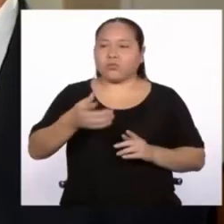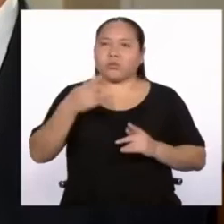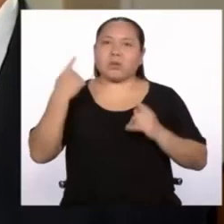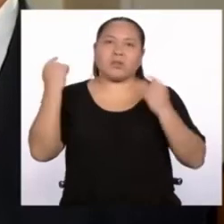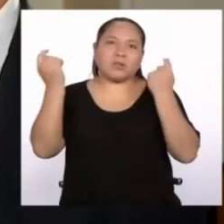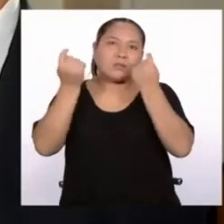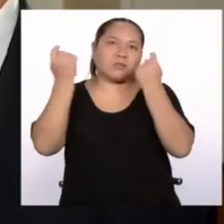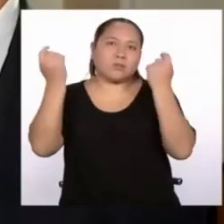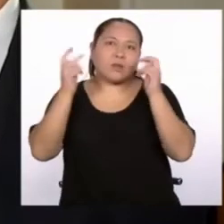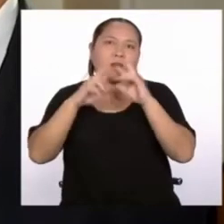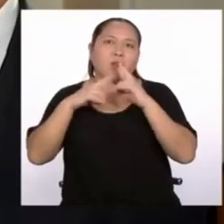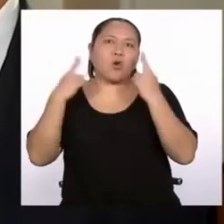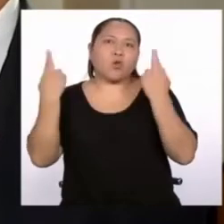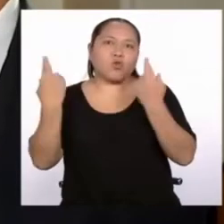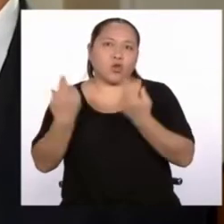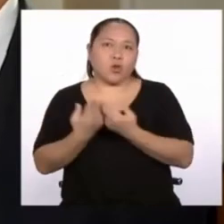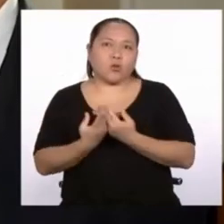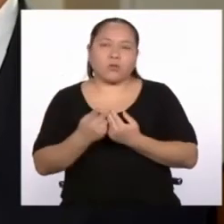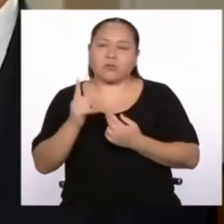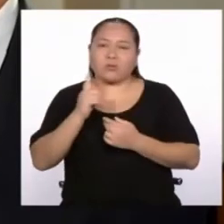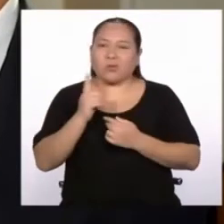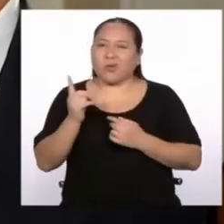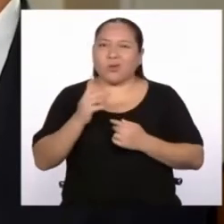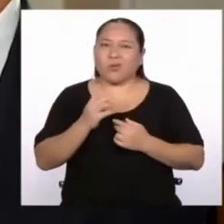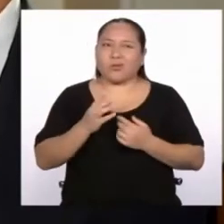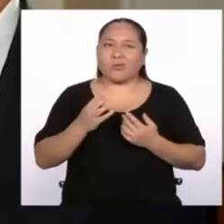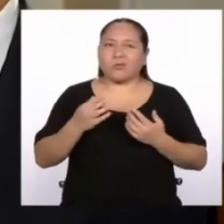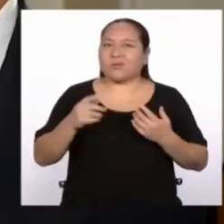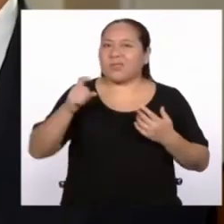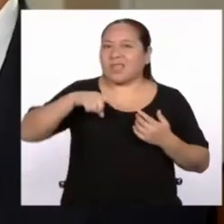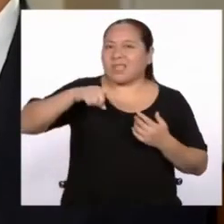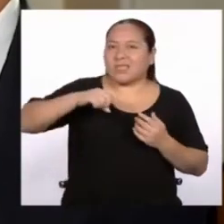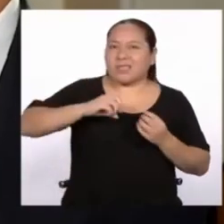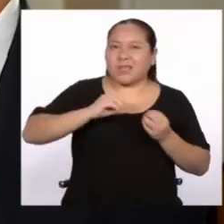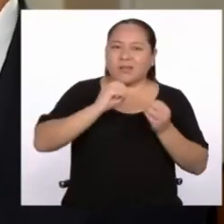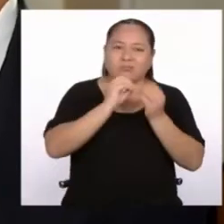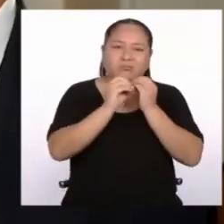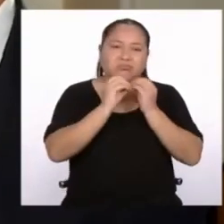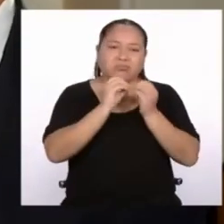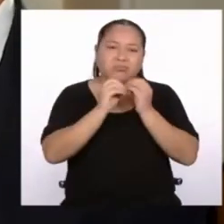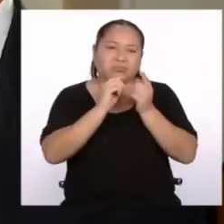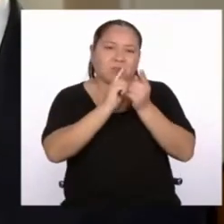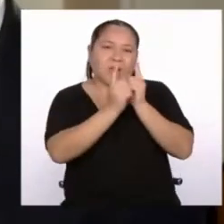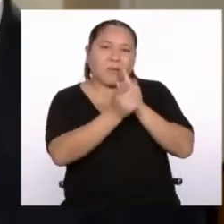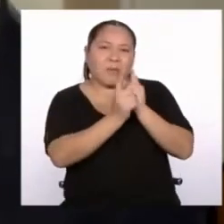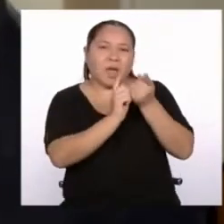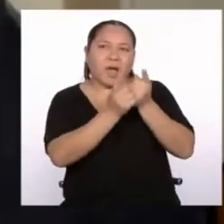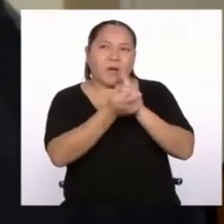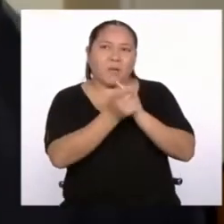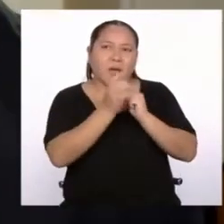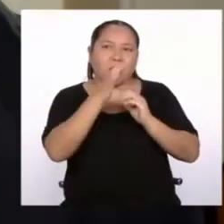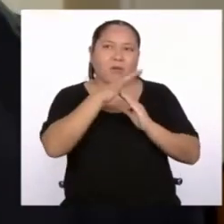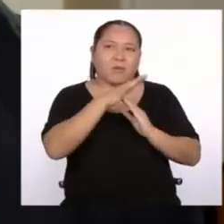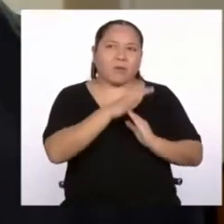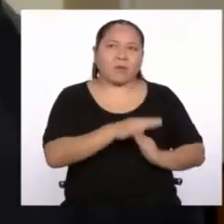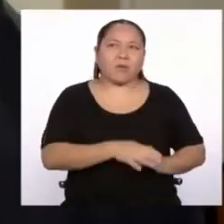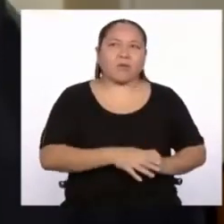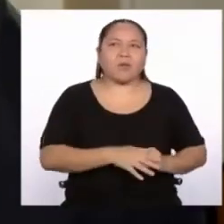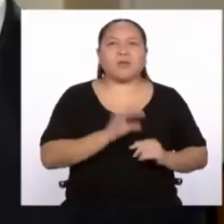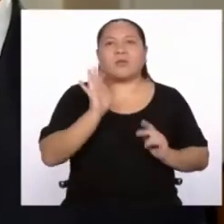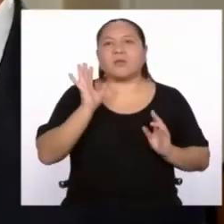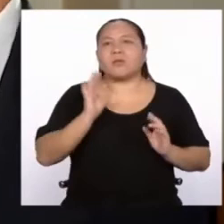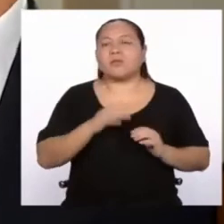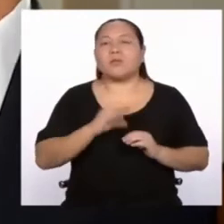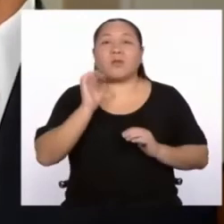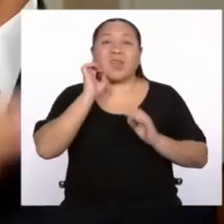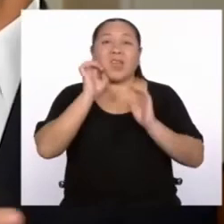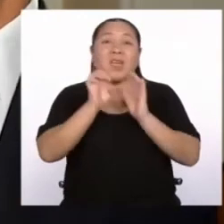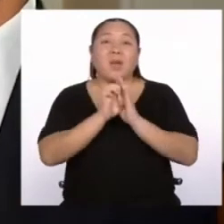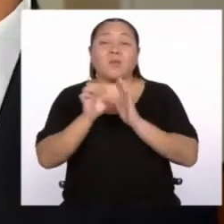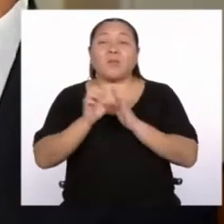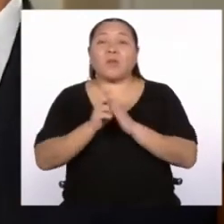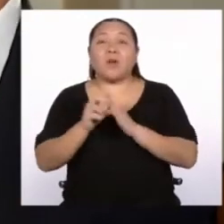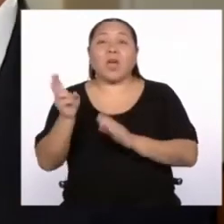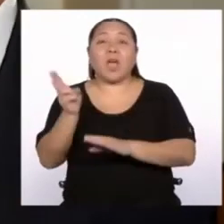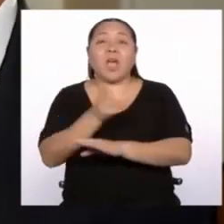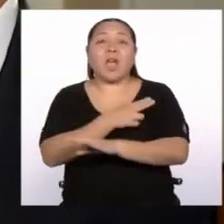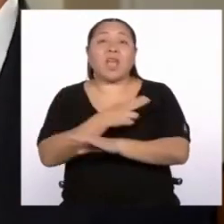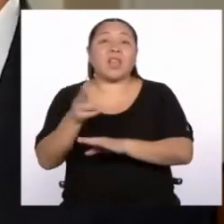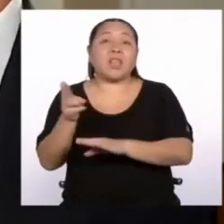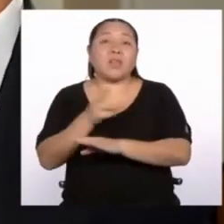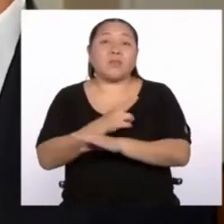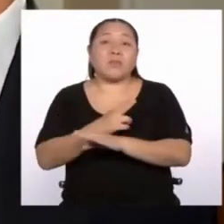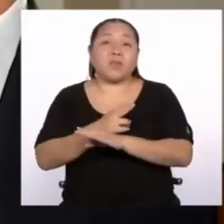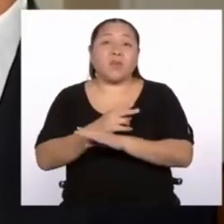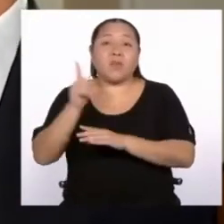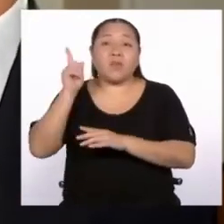y no merece ser maltratado y ser cambiado a diferentes versiones. Algunos me dirán que el himno norteamericano, por citar ejemplos, lo tocan en diferentes